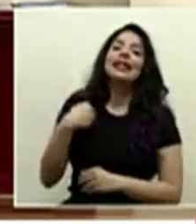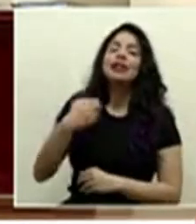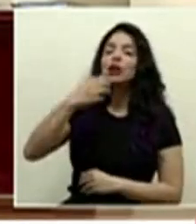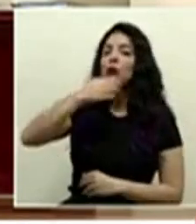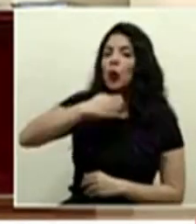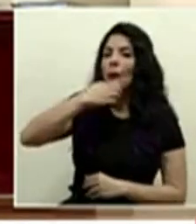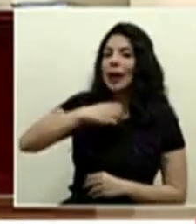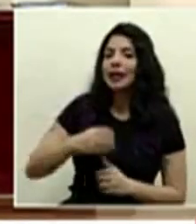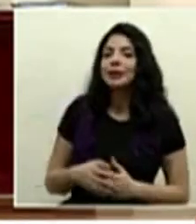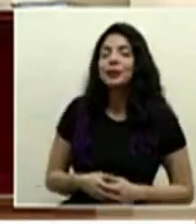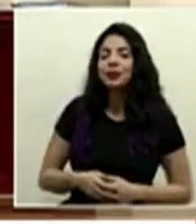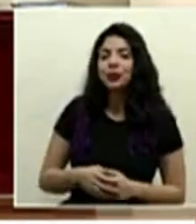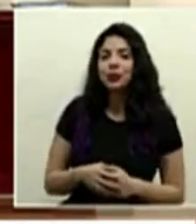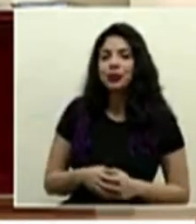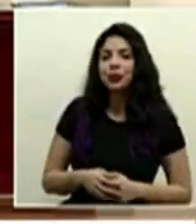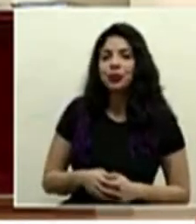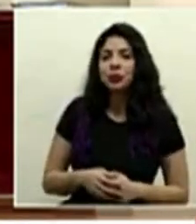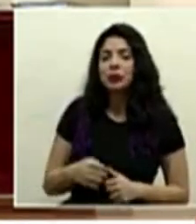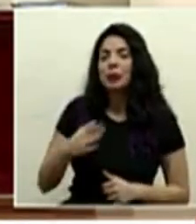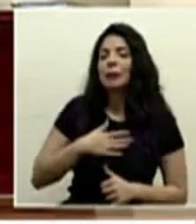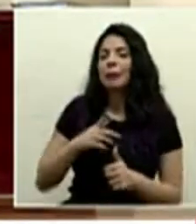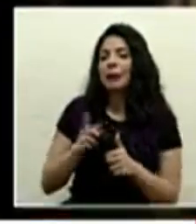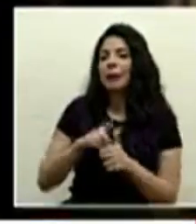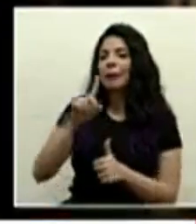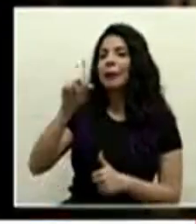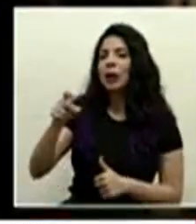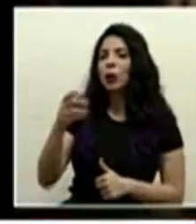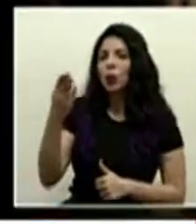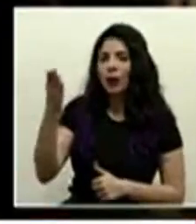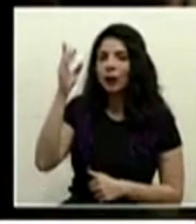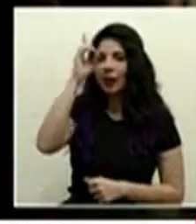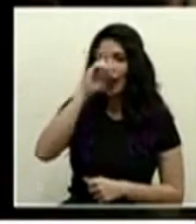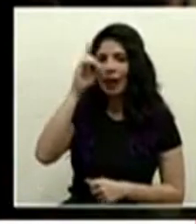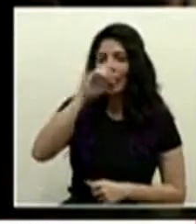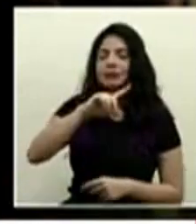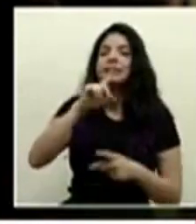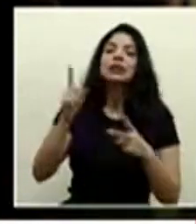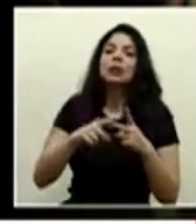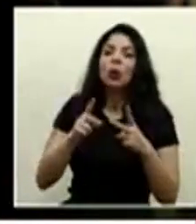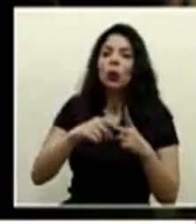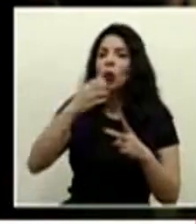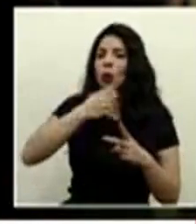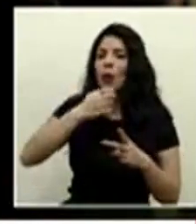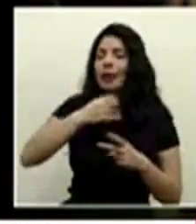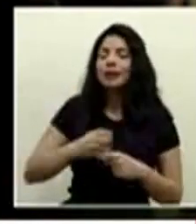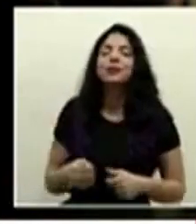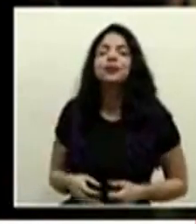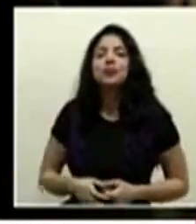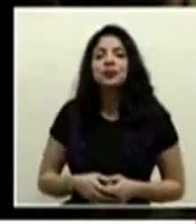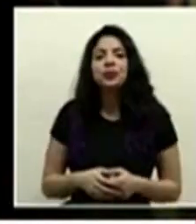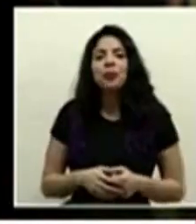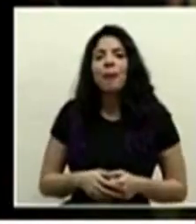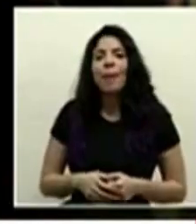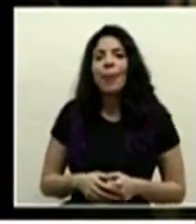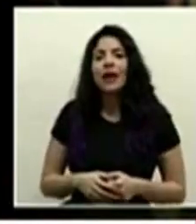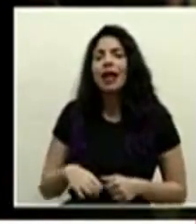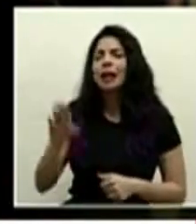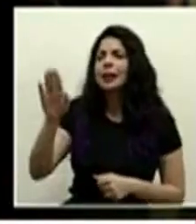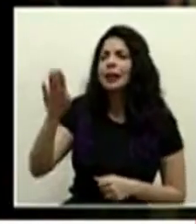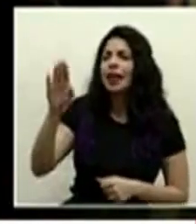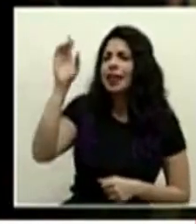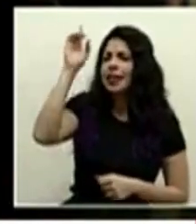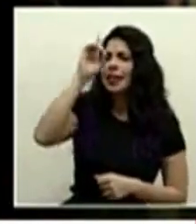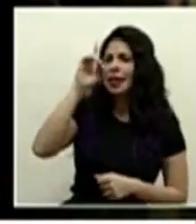Román mis primeras consultas son para don Daniel las segundas para don Román don Daniel